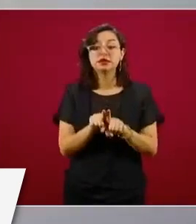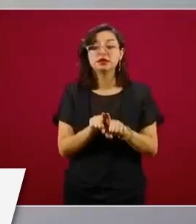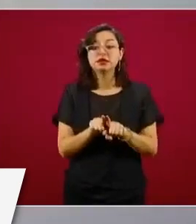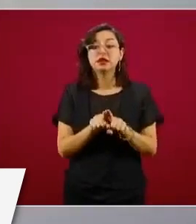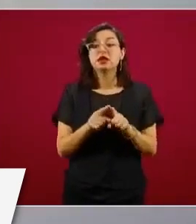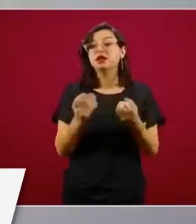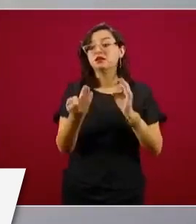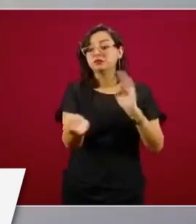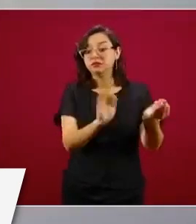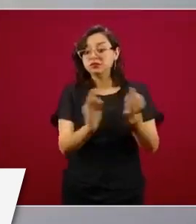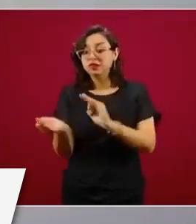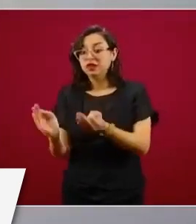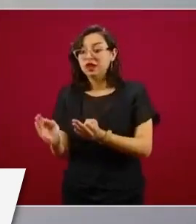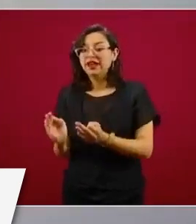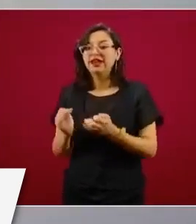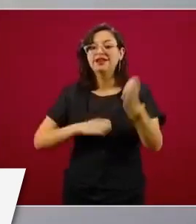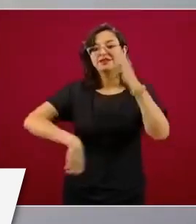pequeñas.